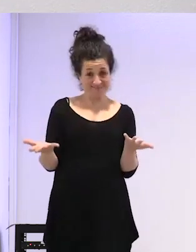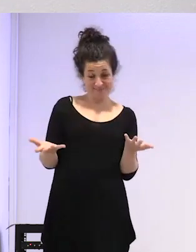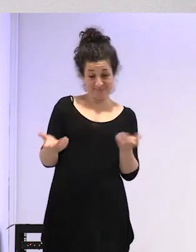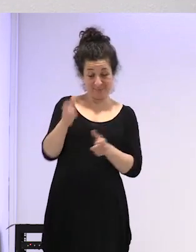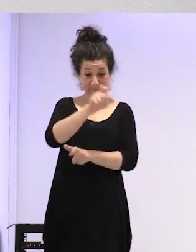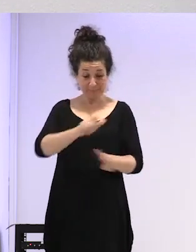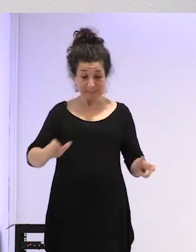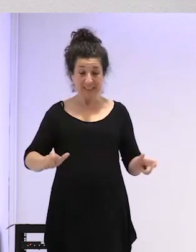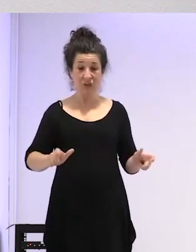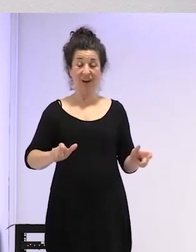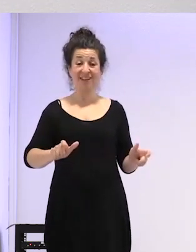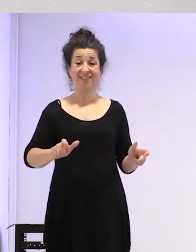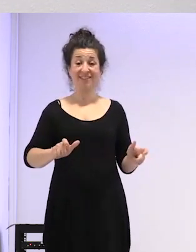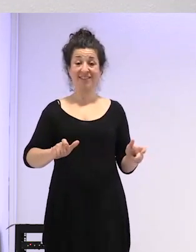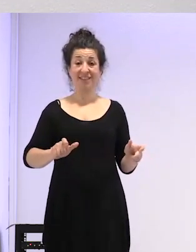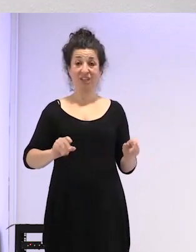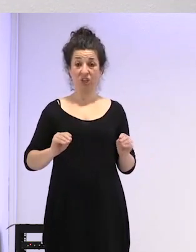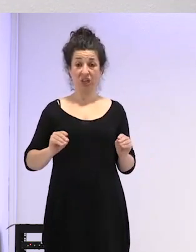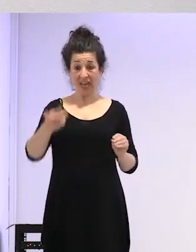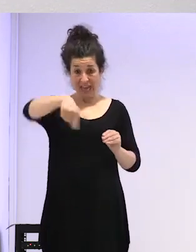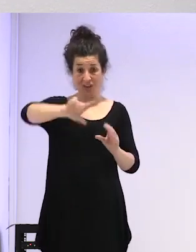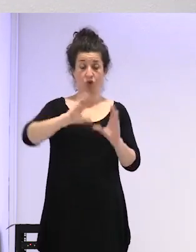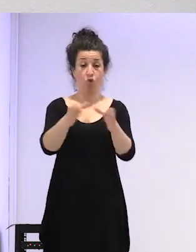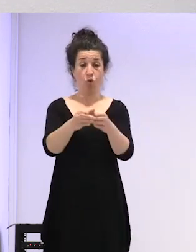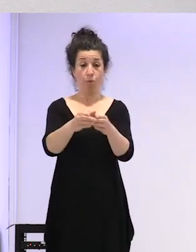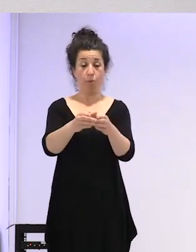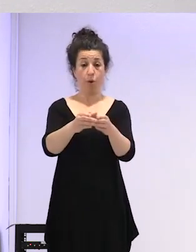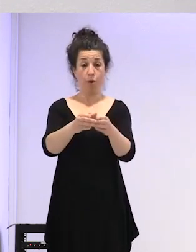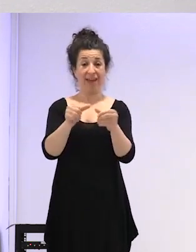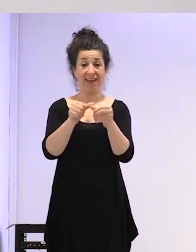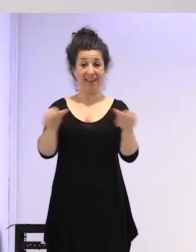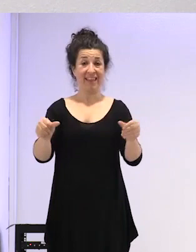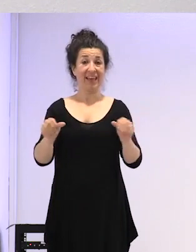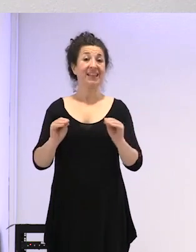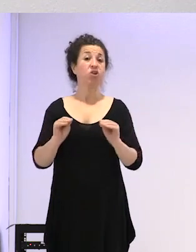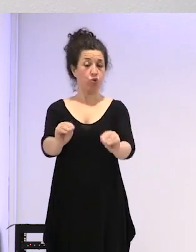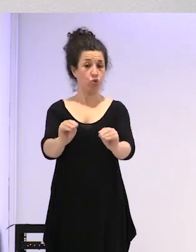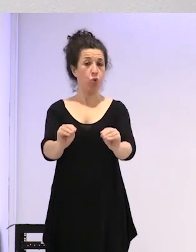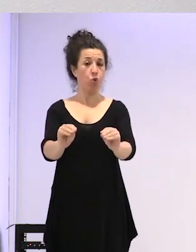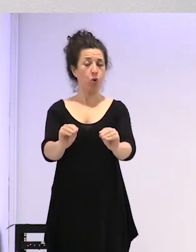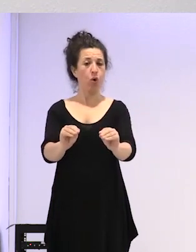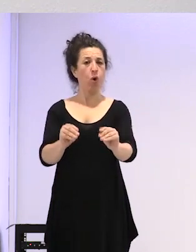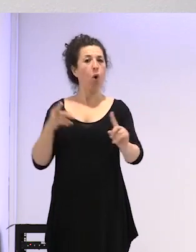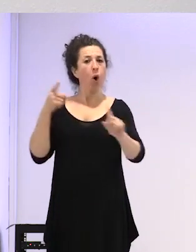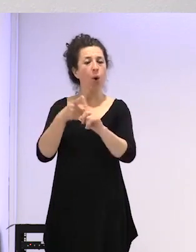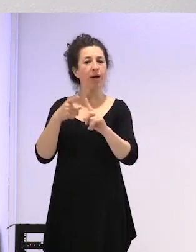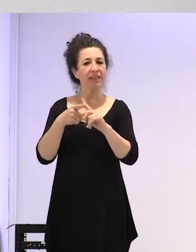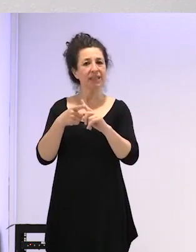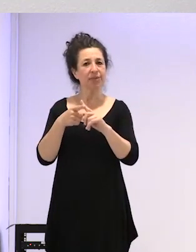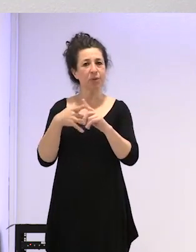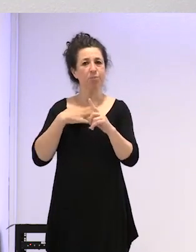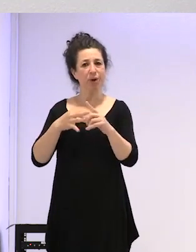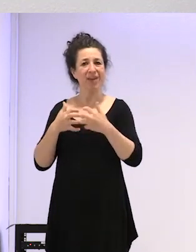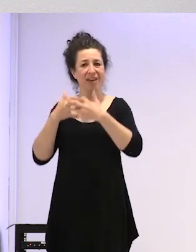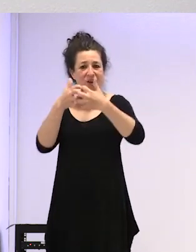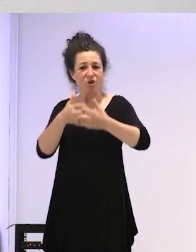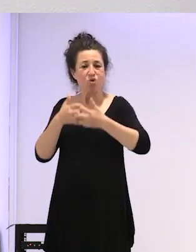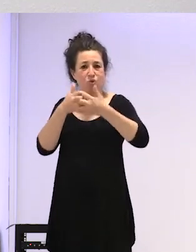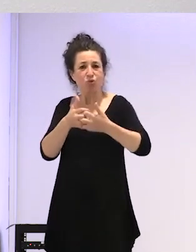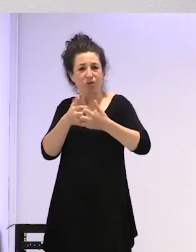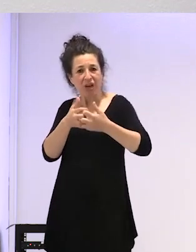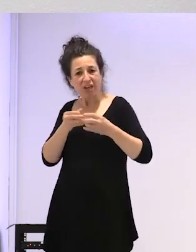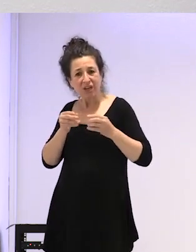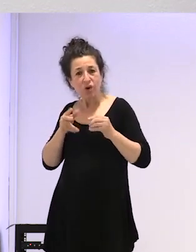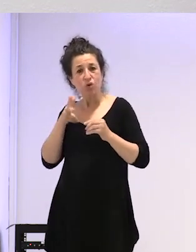trans se ponen esta etiqueta claro no precisamente para poder luchar por sus propios derechos yo creo